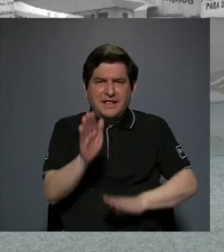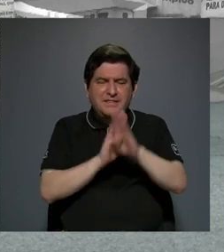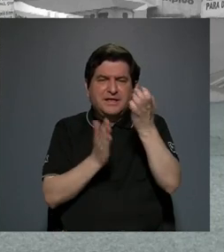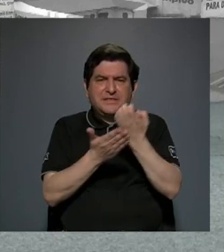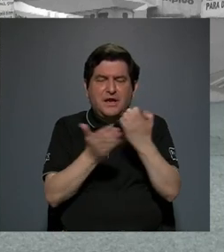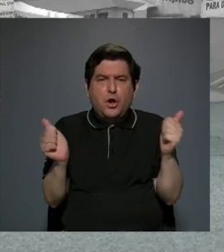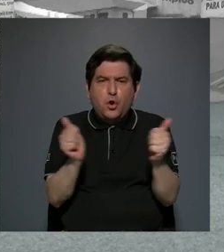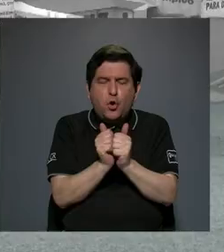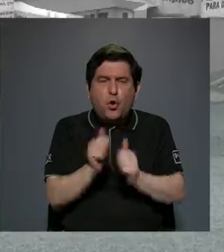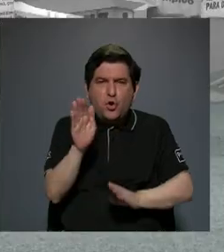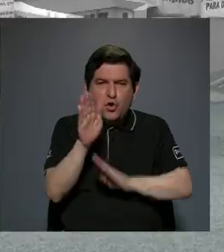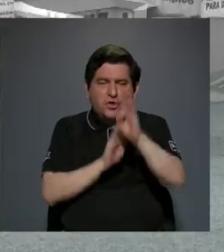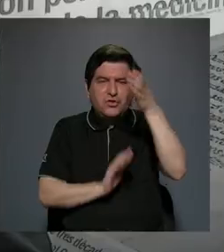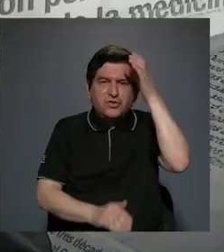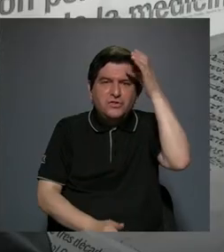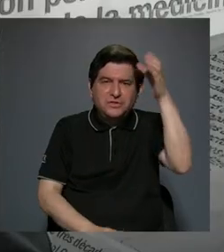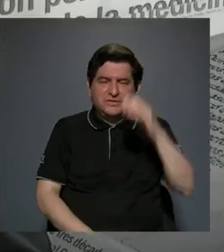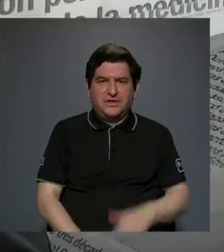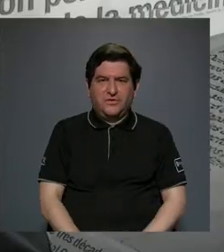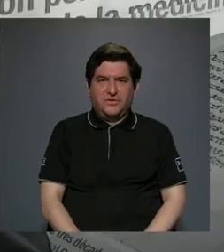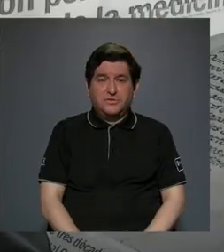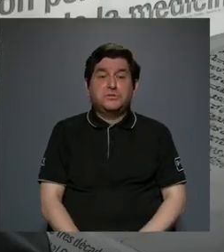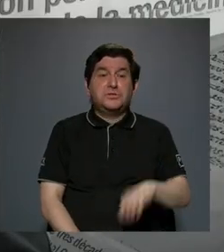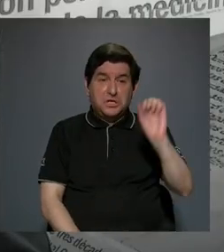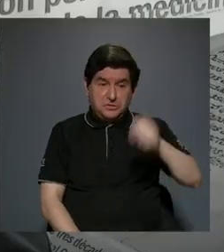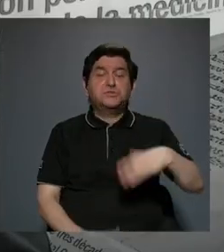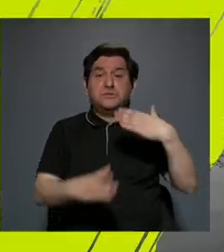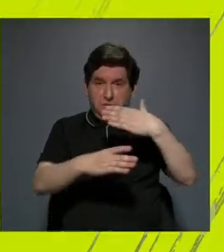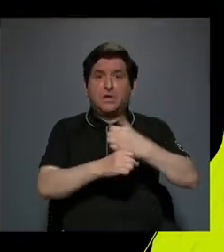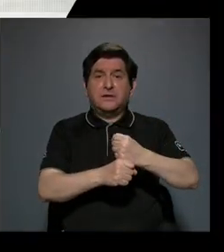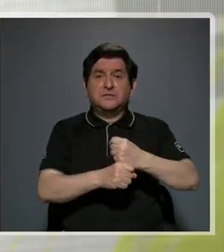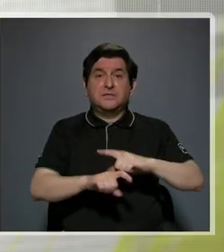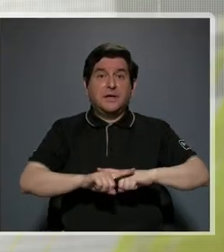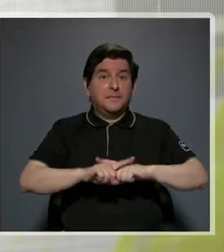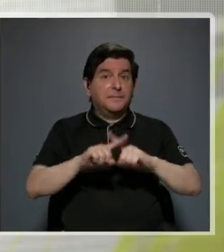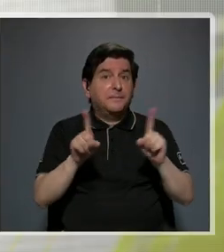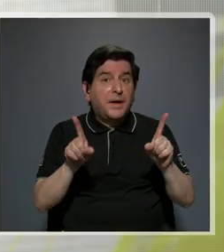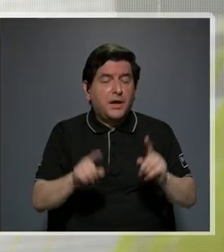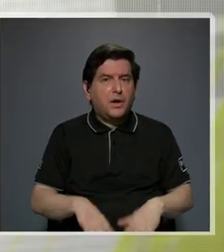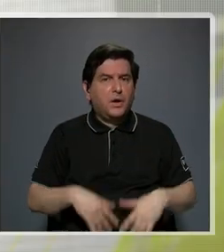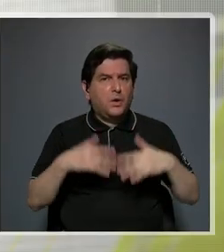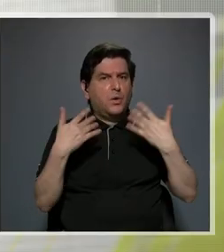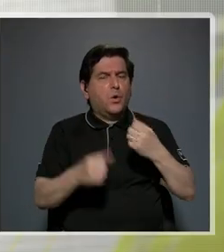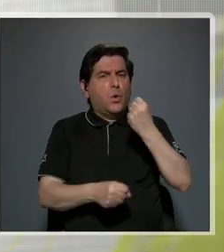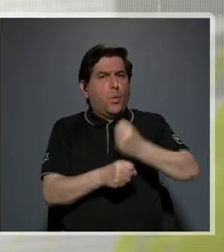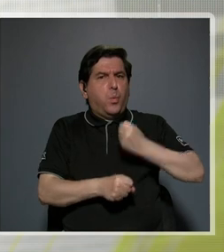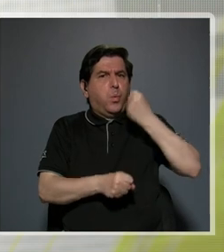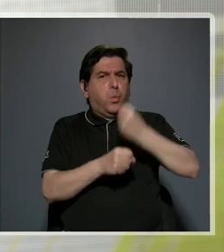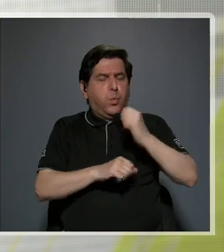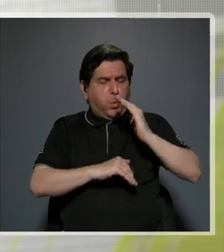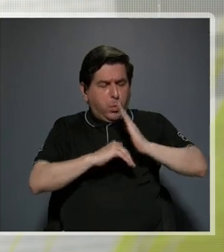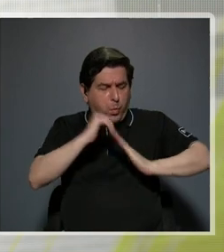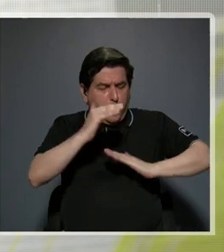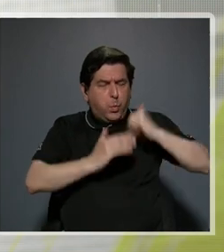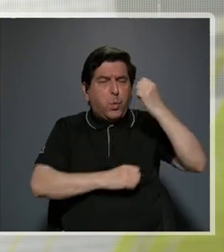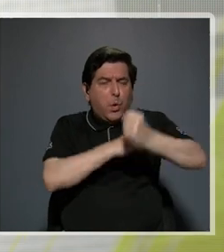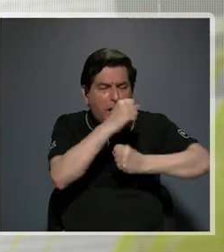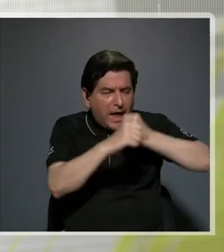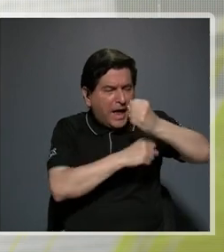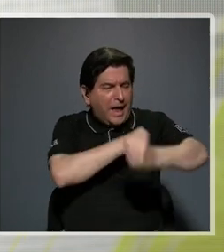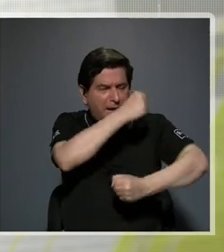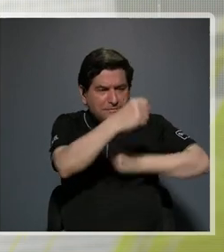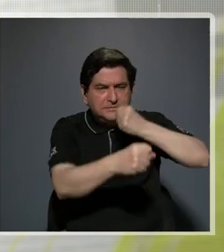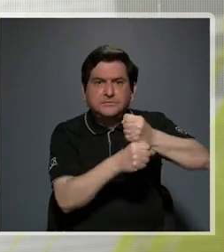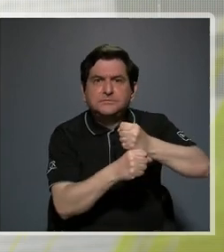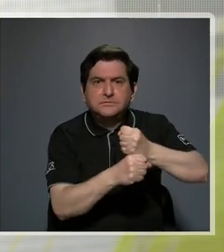económico con desarrollo cultural lo hemos conseguido pero ha sido un enorme esfuerzo y una construcción por años